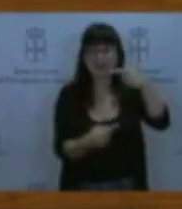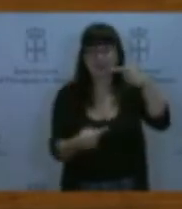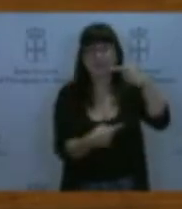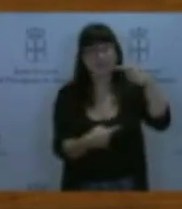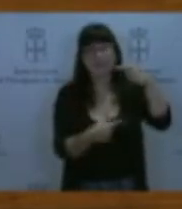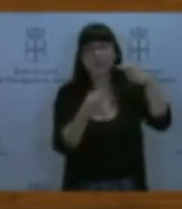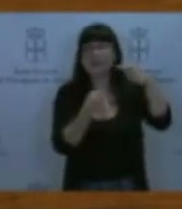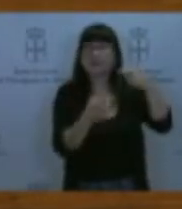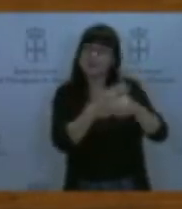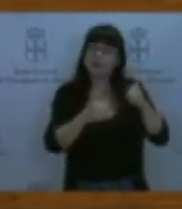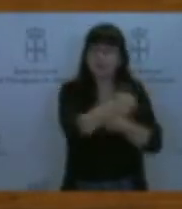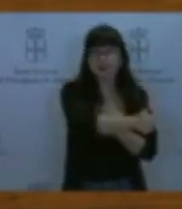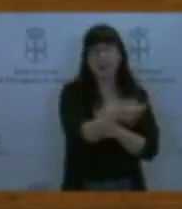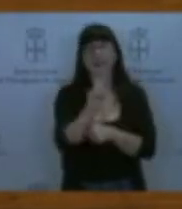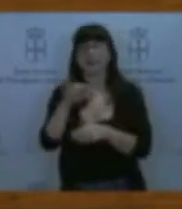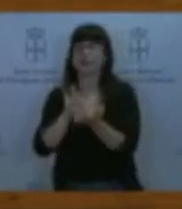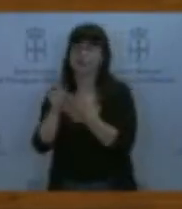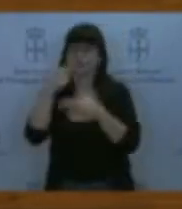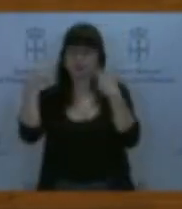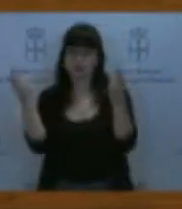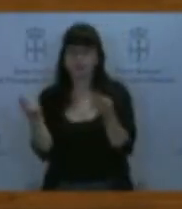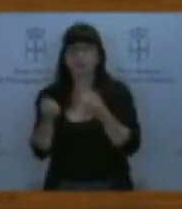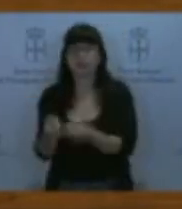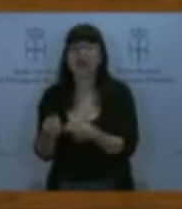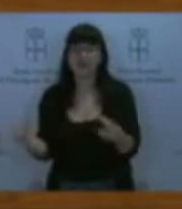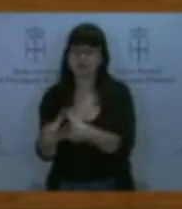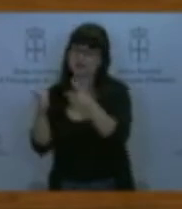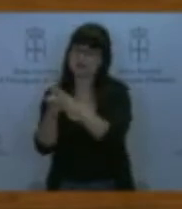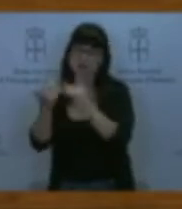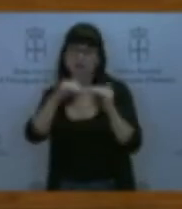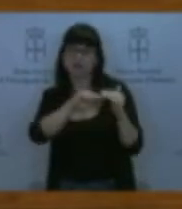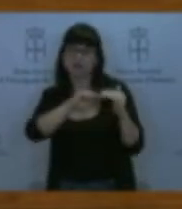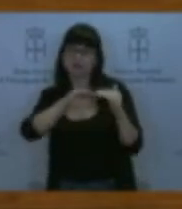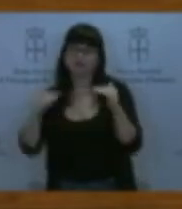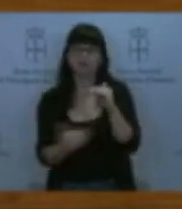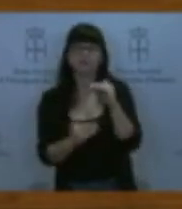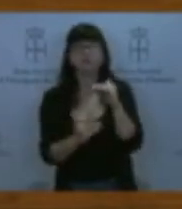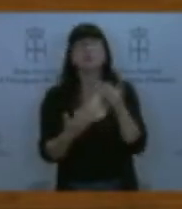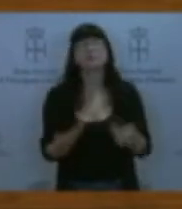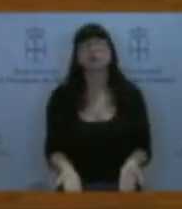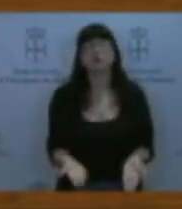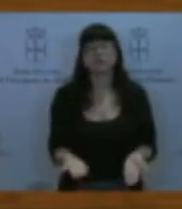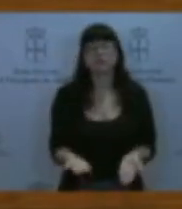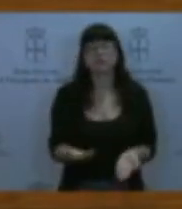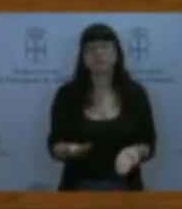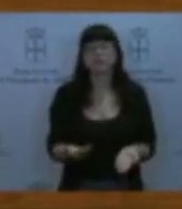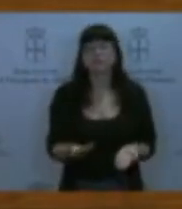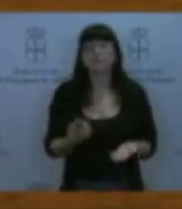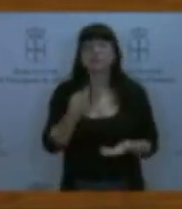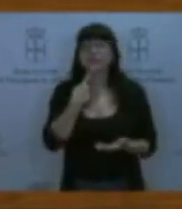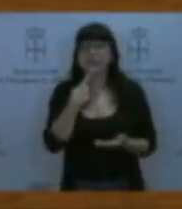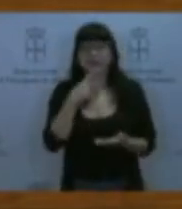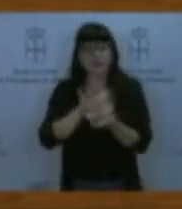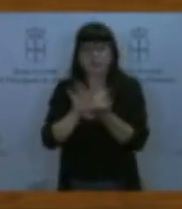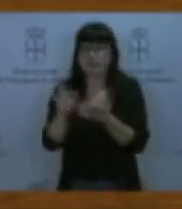del gasto social. Se escudan en su propia medicina adelgazando los servicios públicos mientras se privatizan directamente muchos de estos